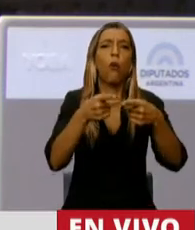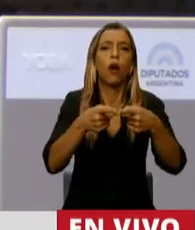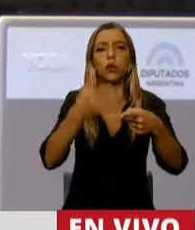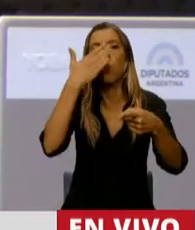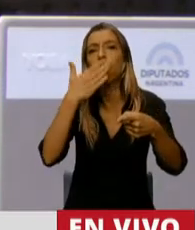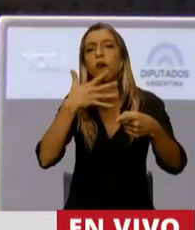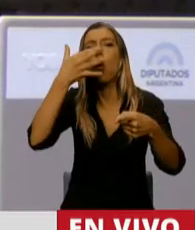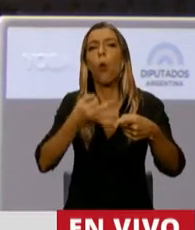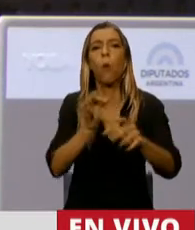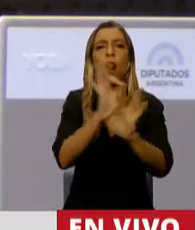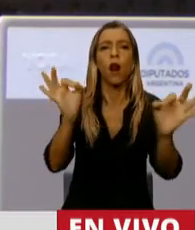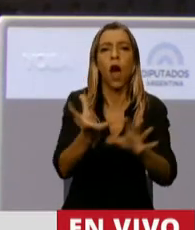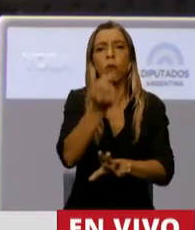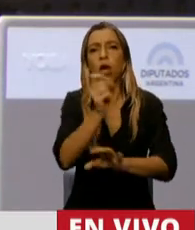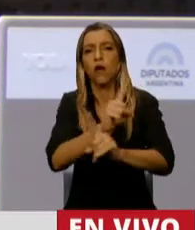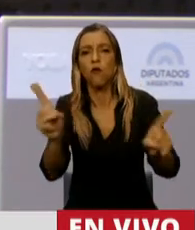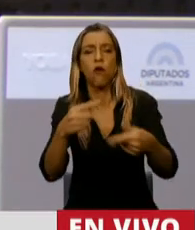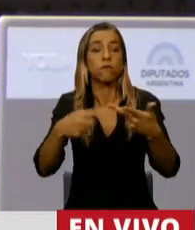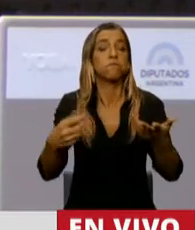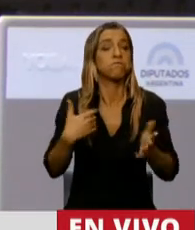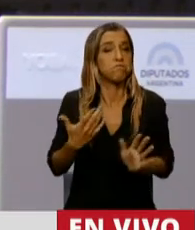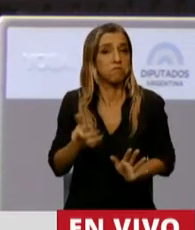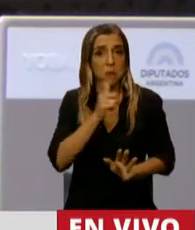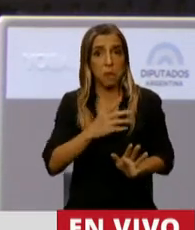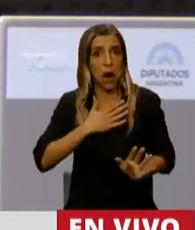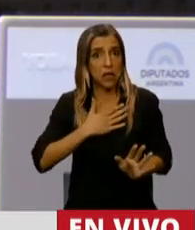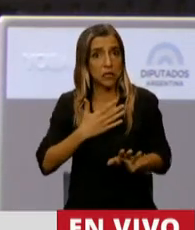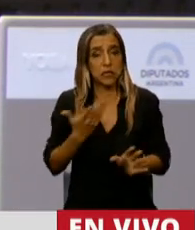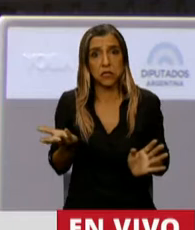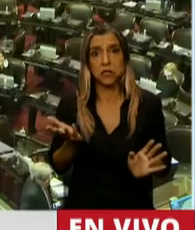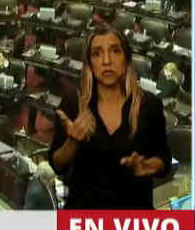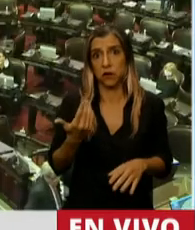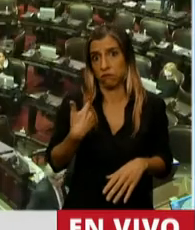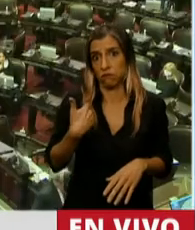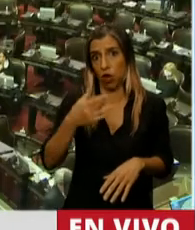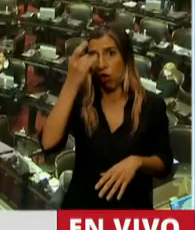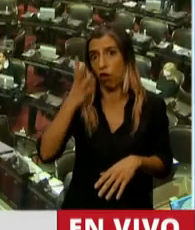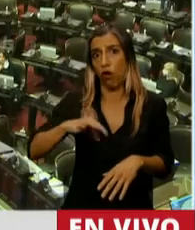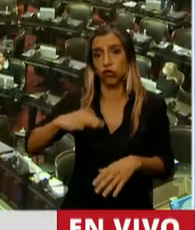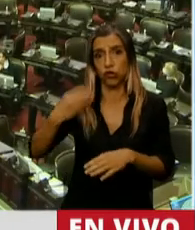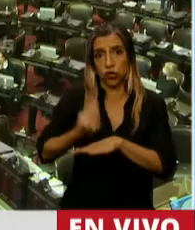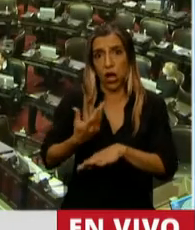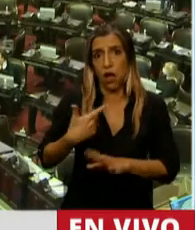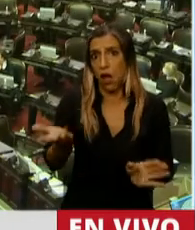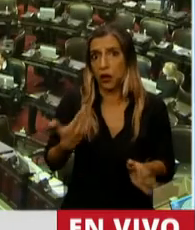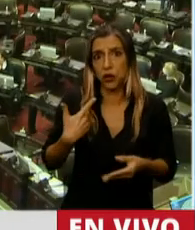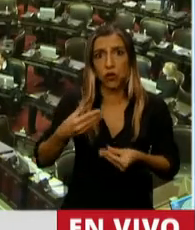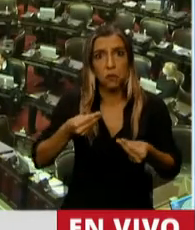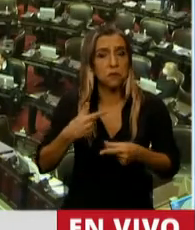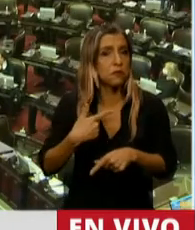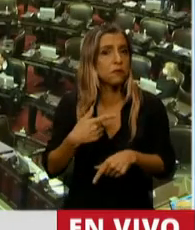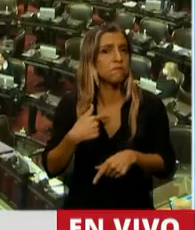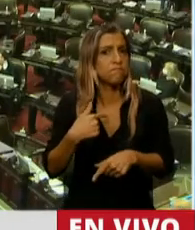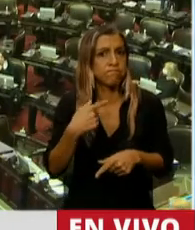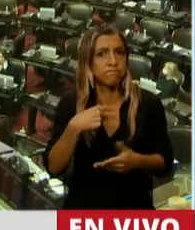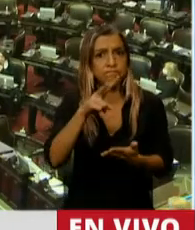verdad que yo creo que por lo menos en mi gestión como administrador, por 12 años, la verdad que creo que nunca se terminó de cumplir